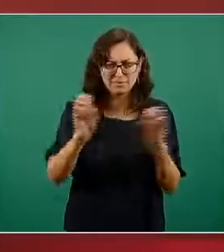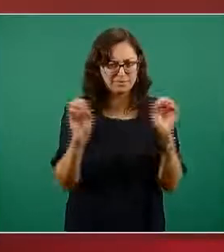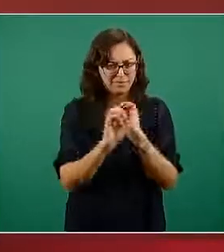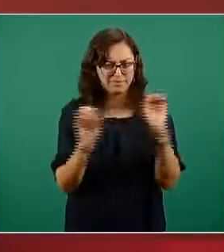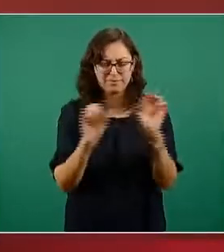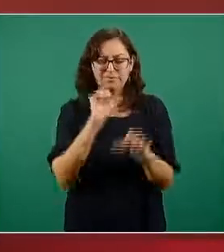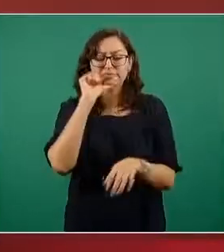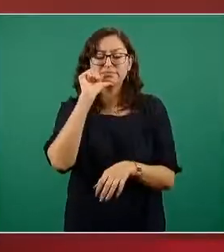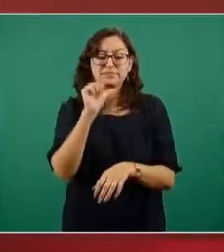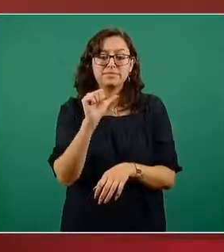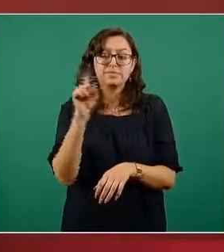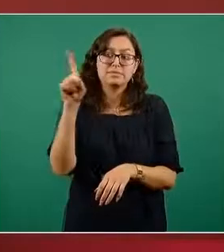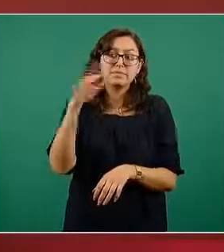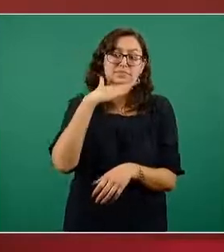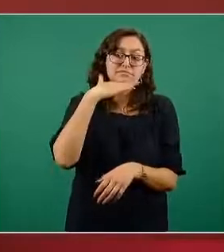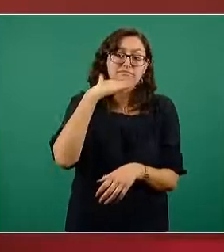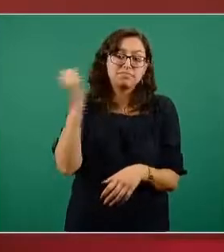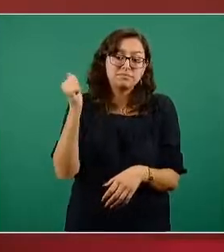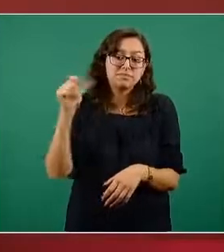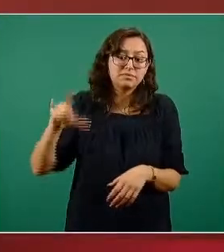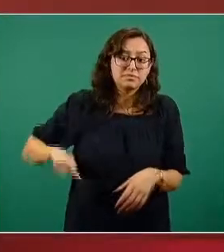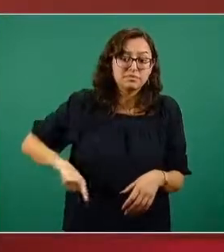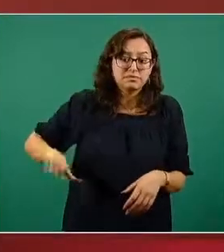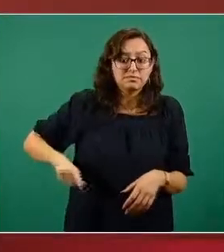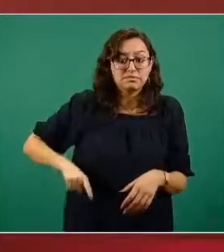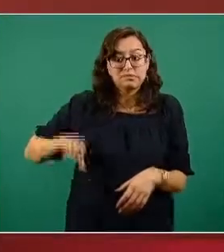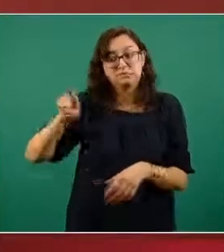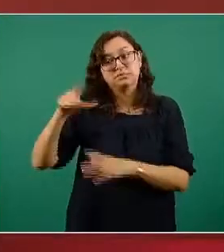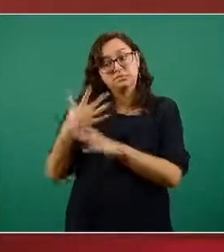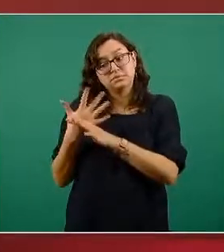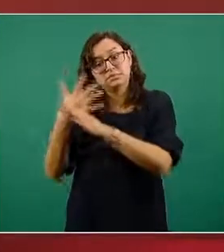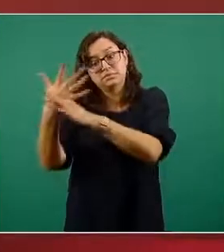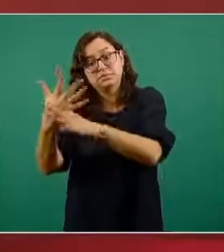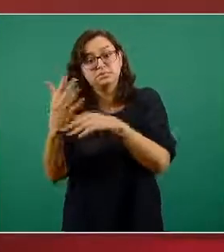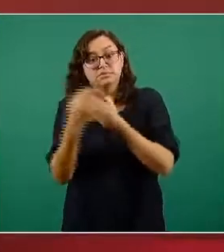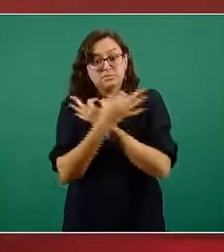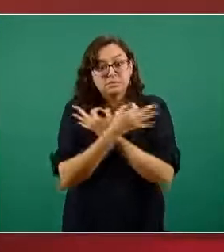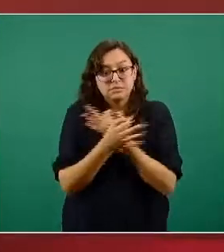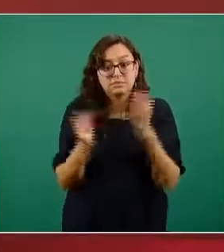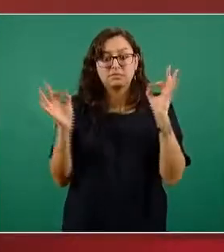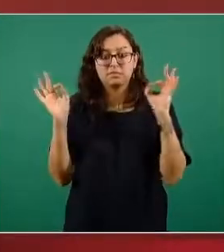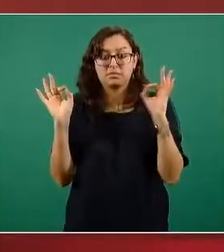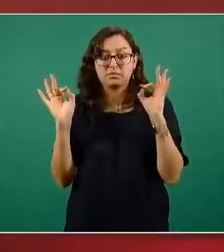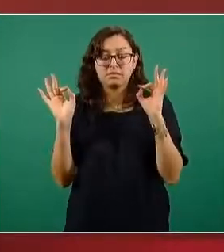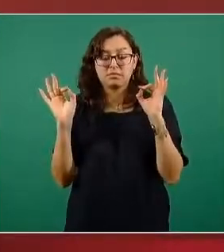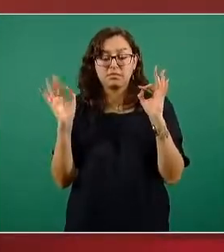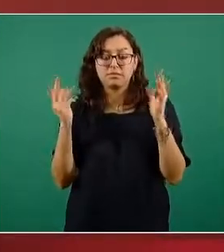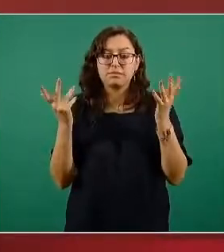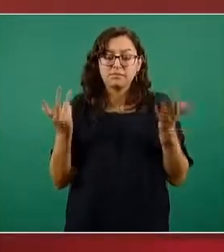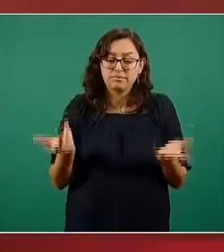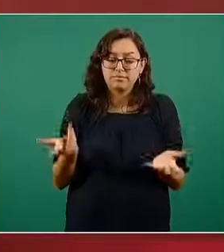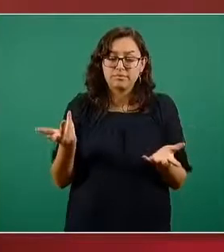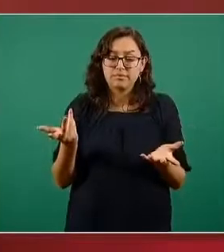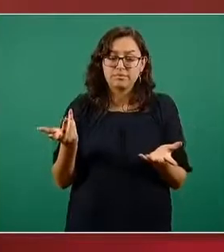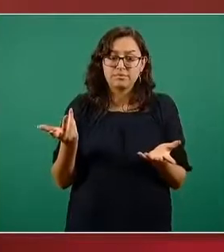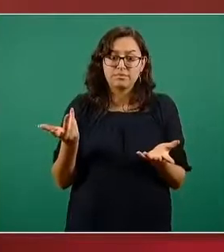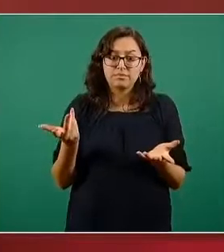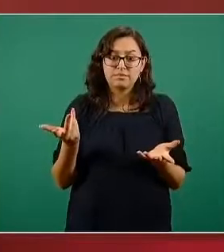gobierno alemán se pronunció públicamente fue respecto a los